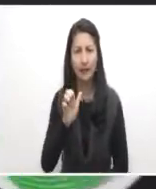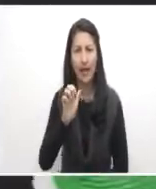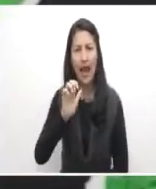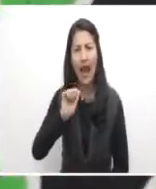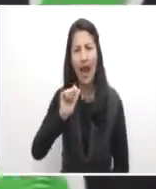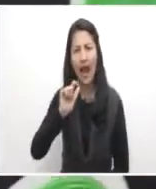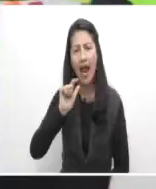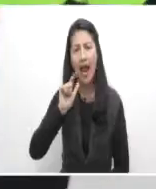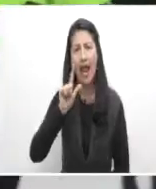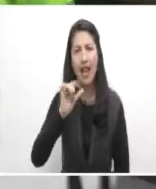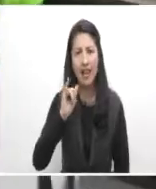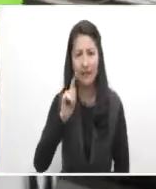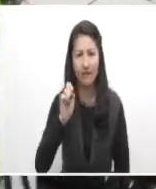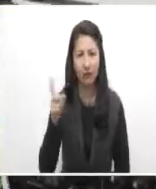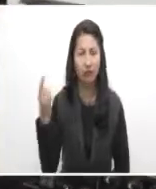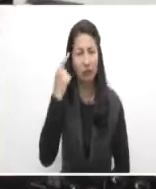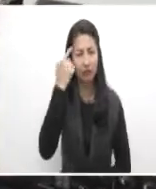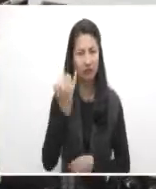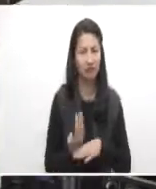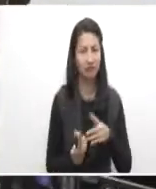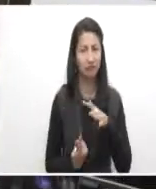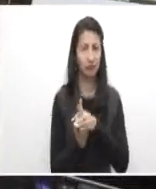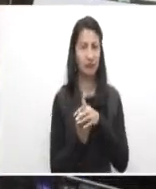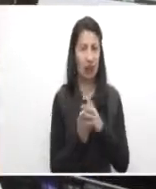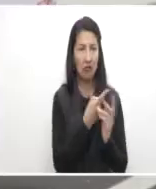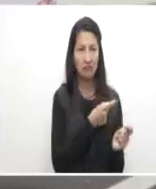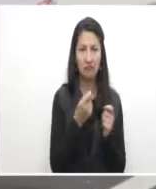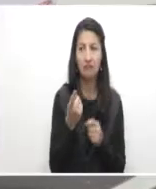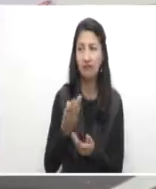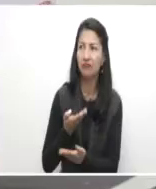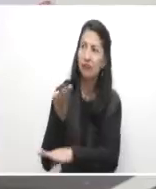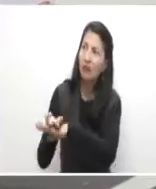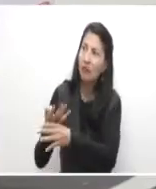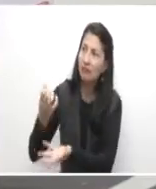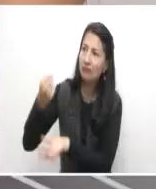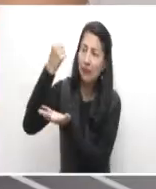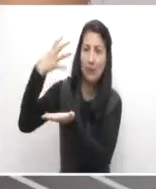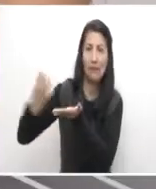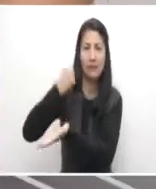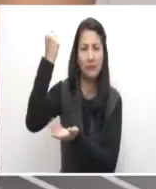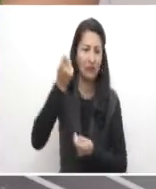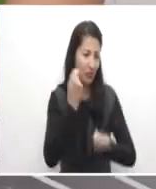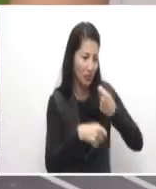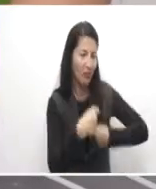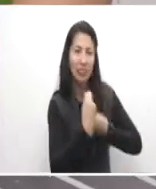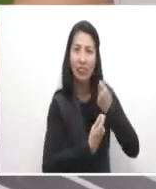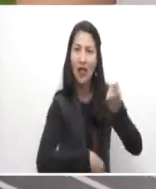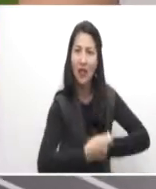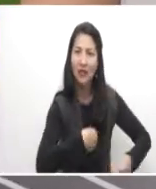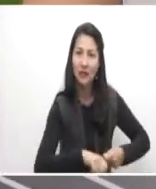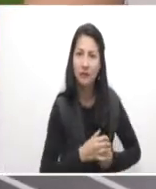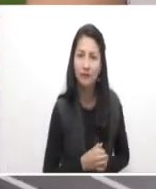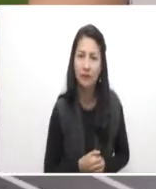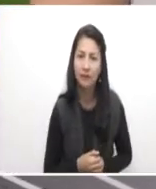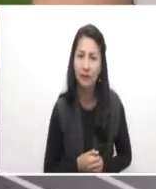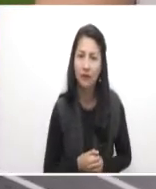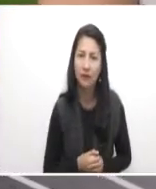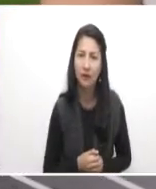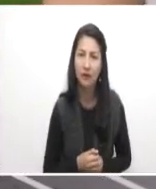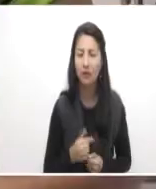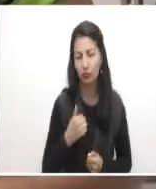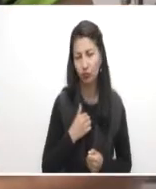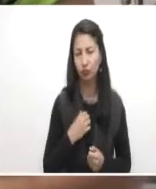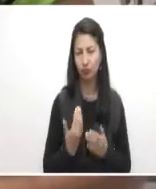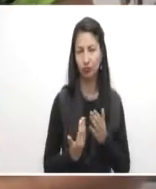Lady Escobar, una joven emprendedora beneficiaria del Fondo Emprender SENA, quien es pionera en este tipo de negocios en la región. Esta empresa se llama Orana